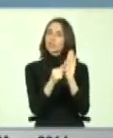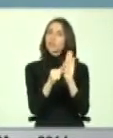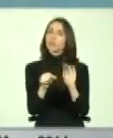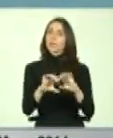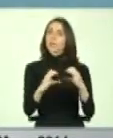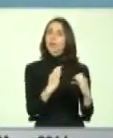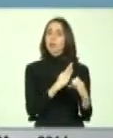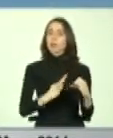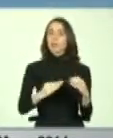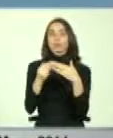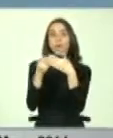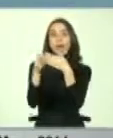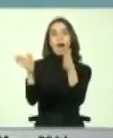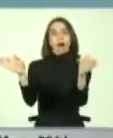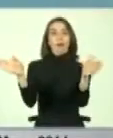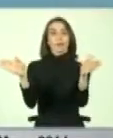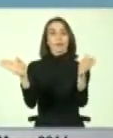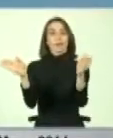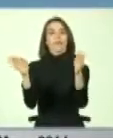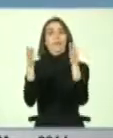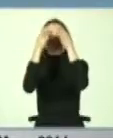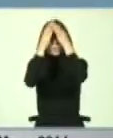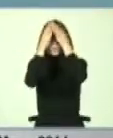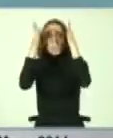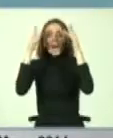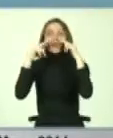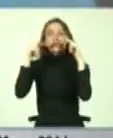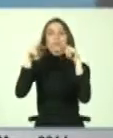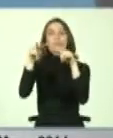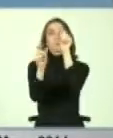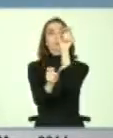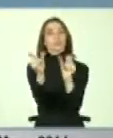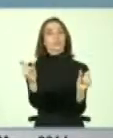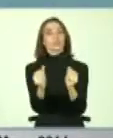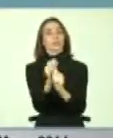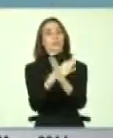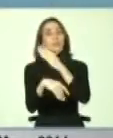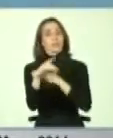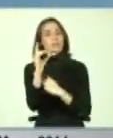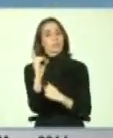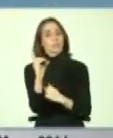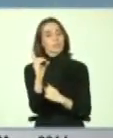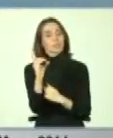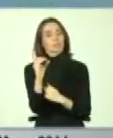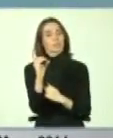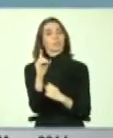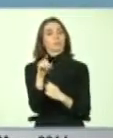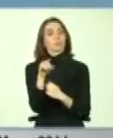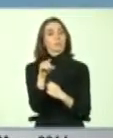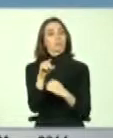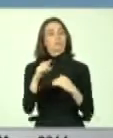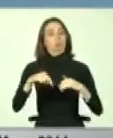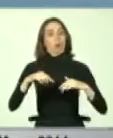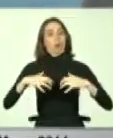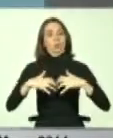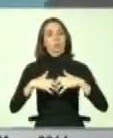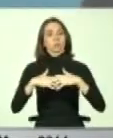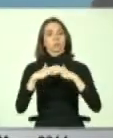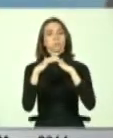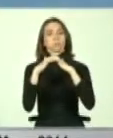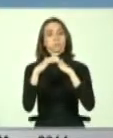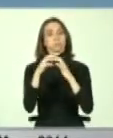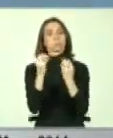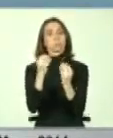de Diputados y ampliar nuestra visión respecto a las personas con discapacidad, cosa que se ha consolidado hoy de un modo